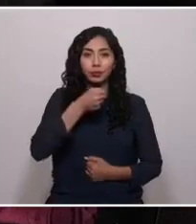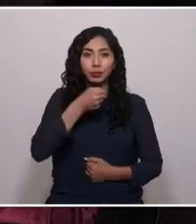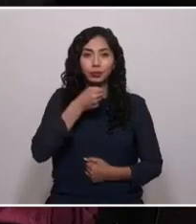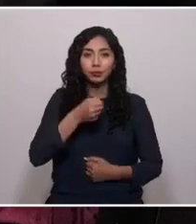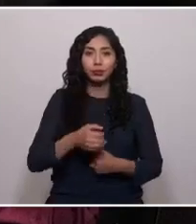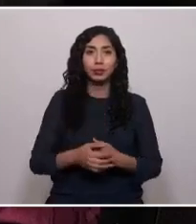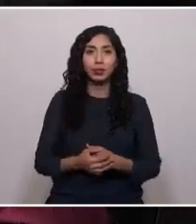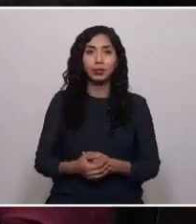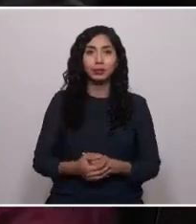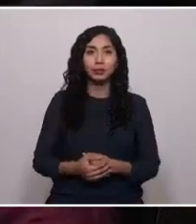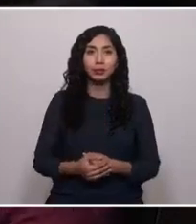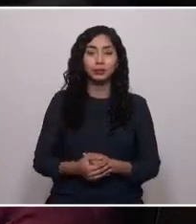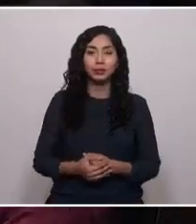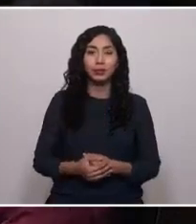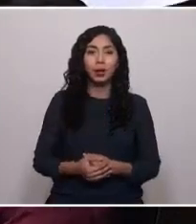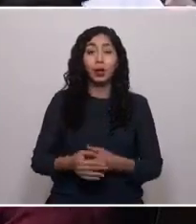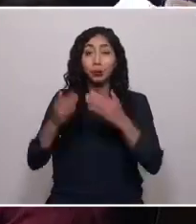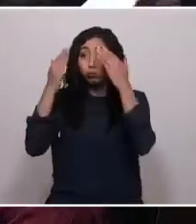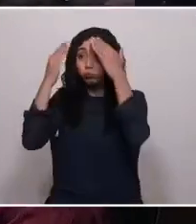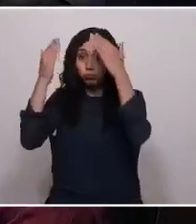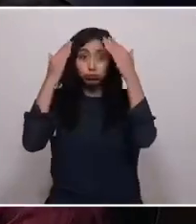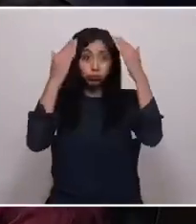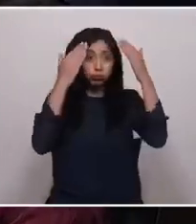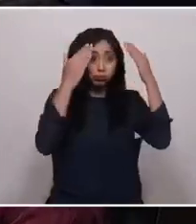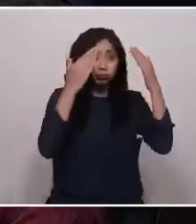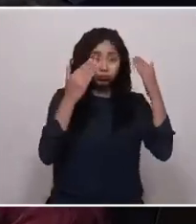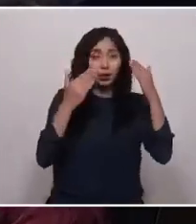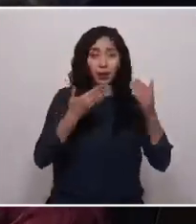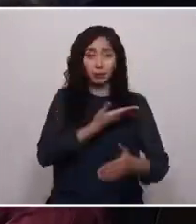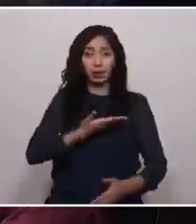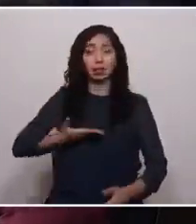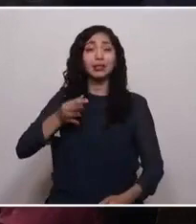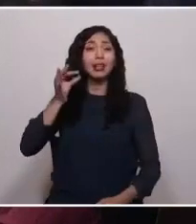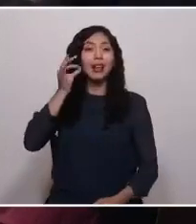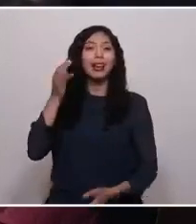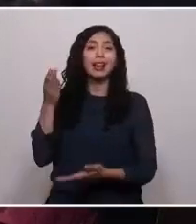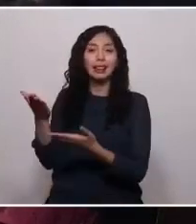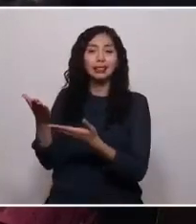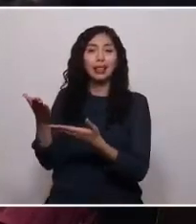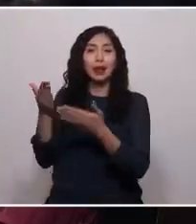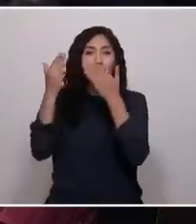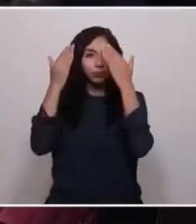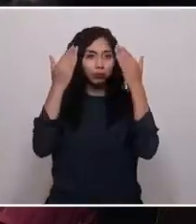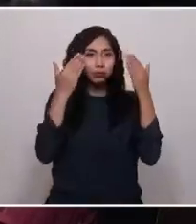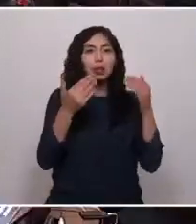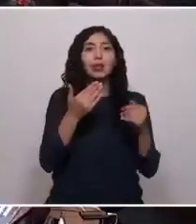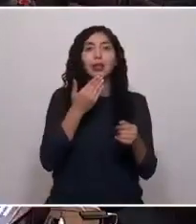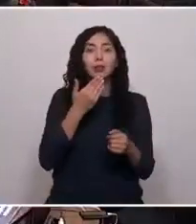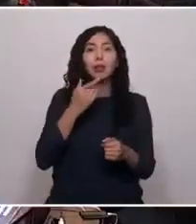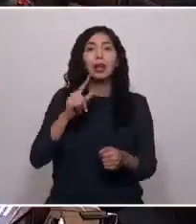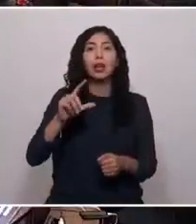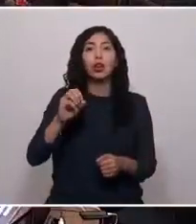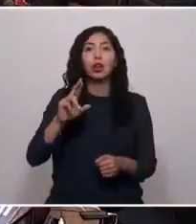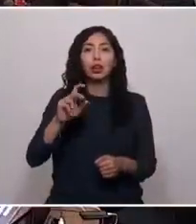Bien, Mari Mari, Ñaña Elisa, Mari Mari, la Ñaña Lorena.